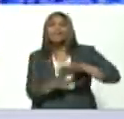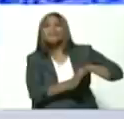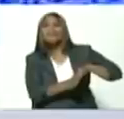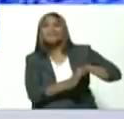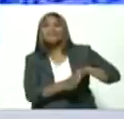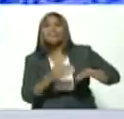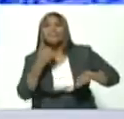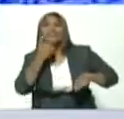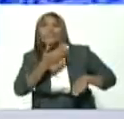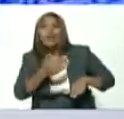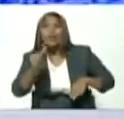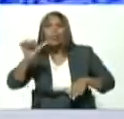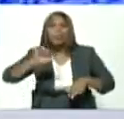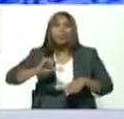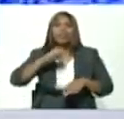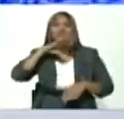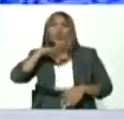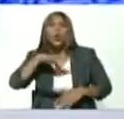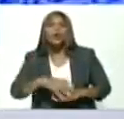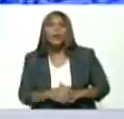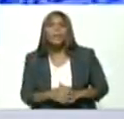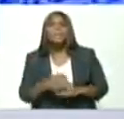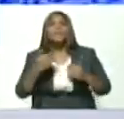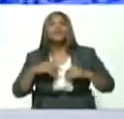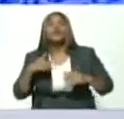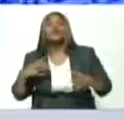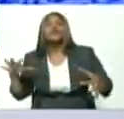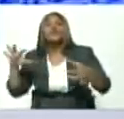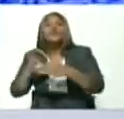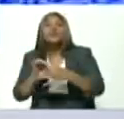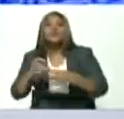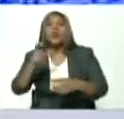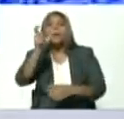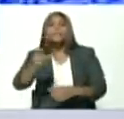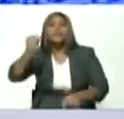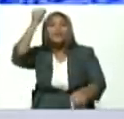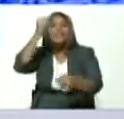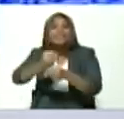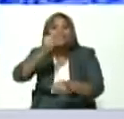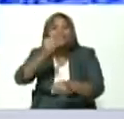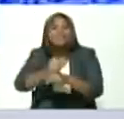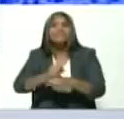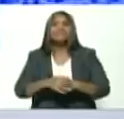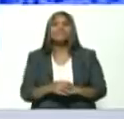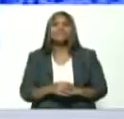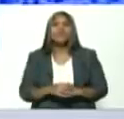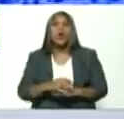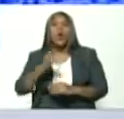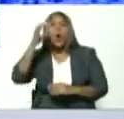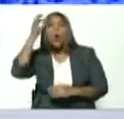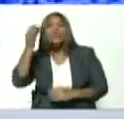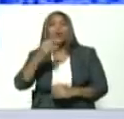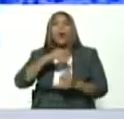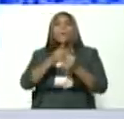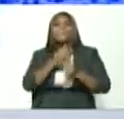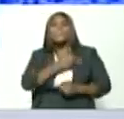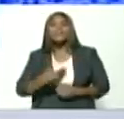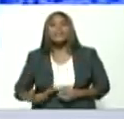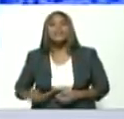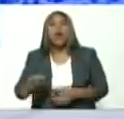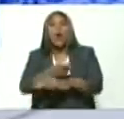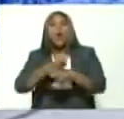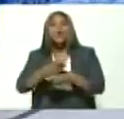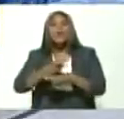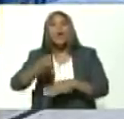burdo fracaso histórico y nosotros vamos con la clase obrera con el consejo presidencial de gobierno popular